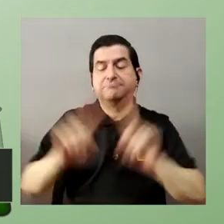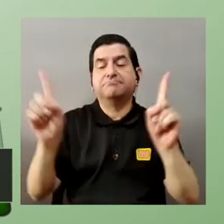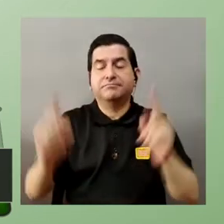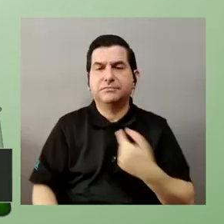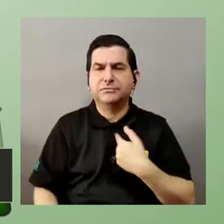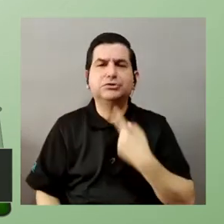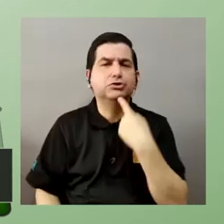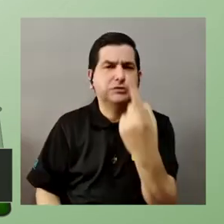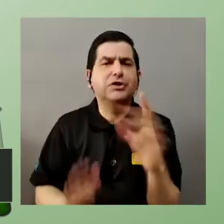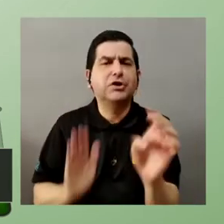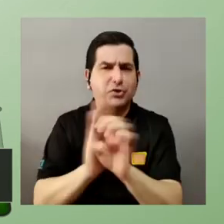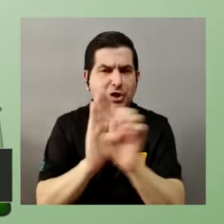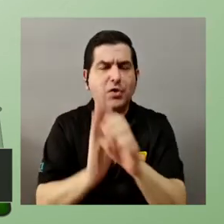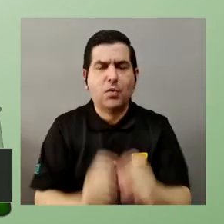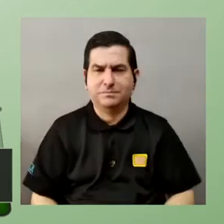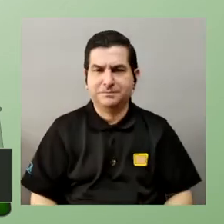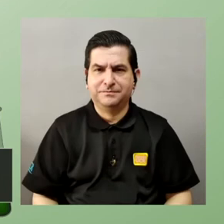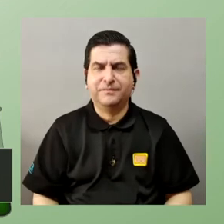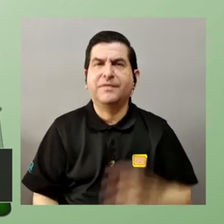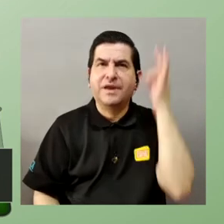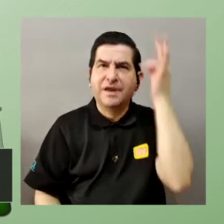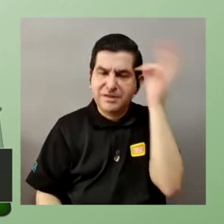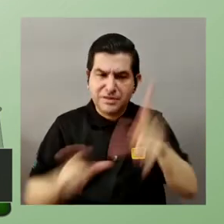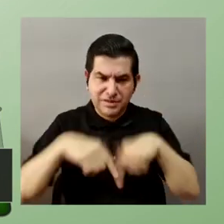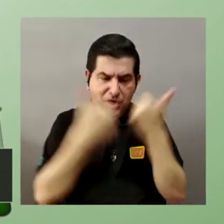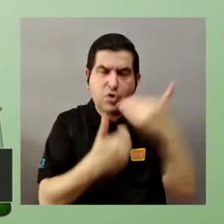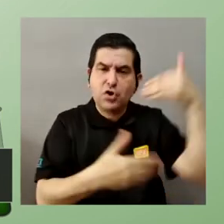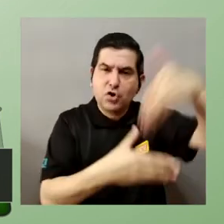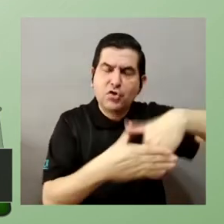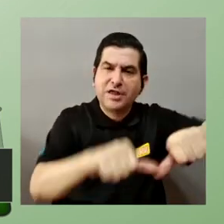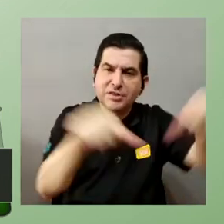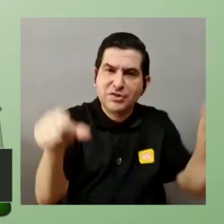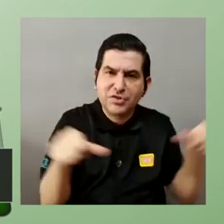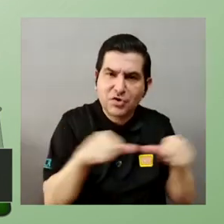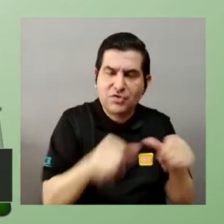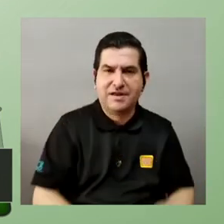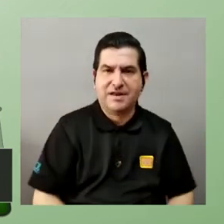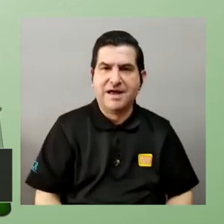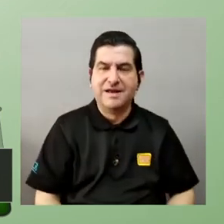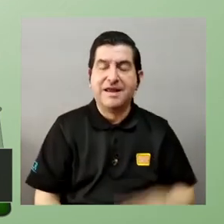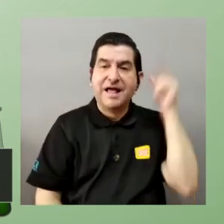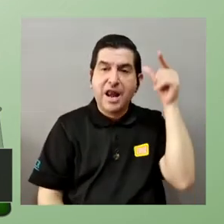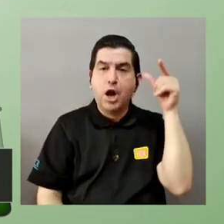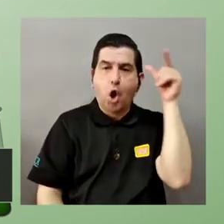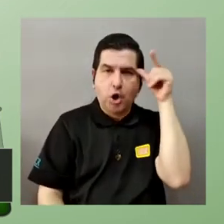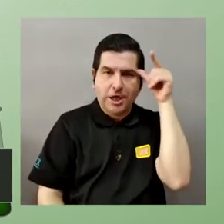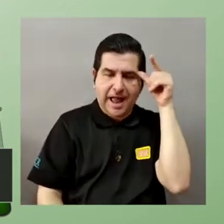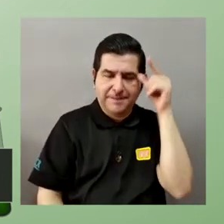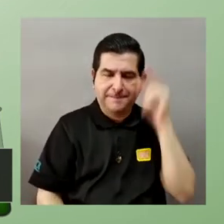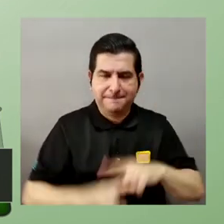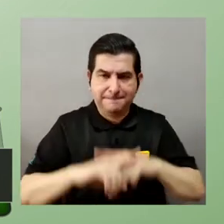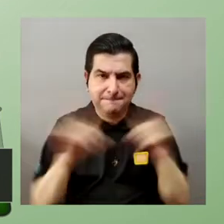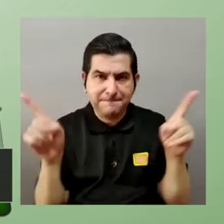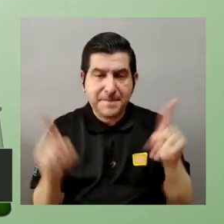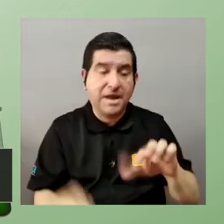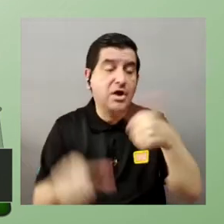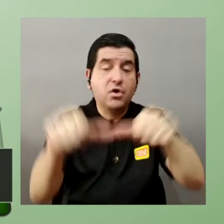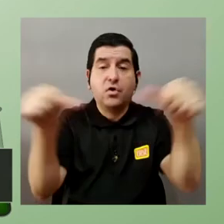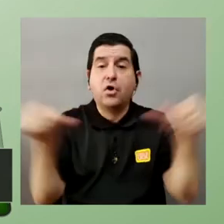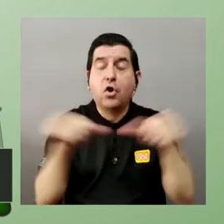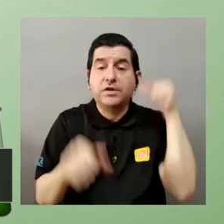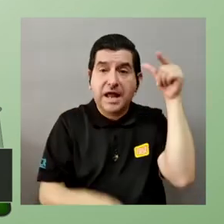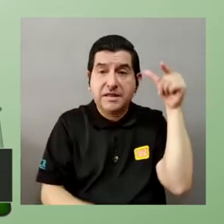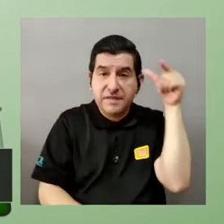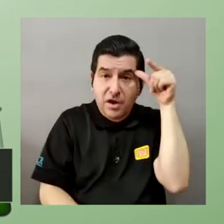divergentes entonces inclusive yo te lo digo por ejemplo la teoría conjuntos es dentro del área de dentro del área de lógica pero inclusive